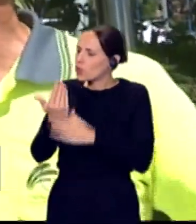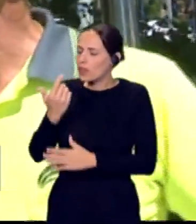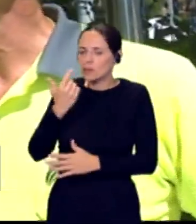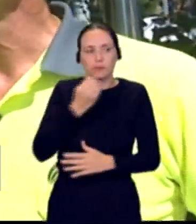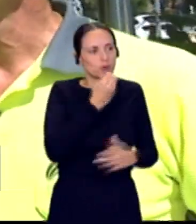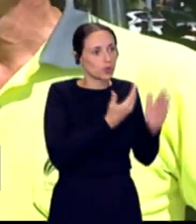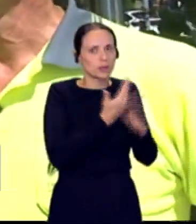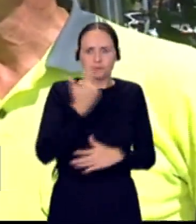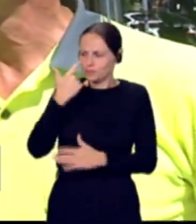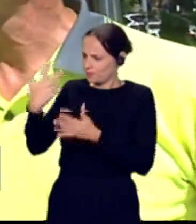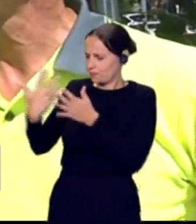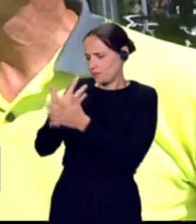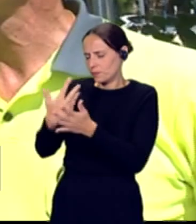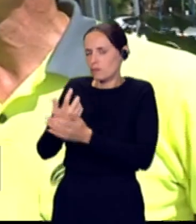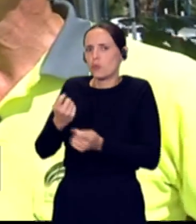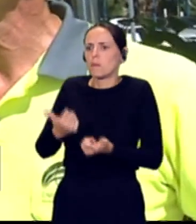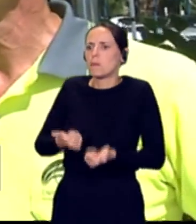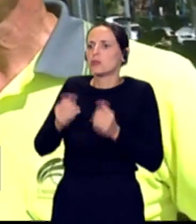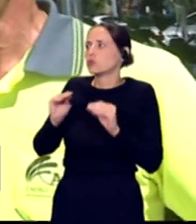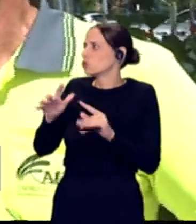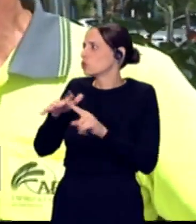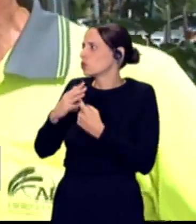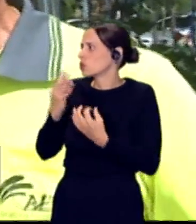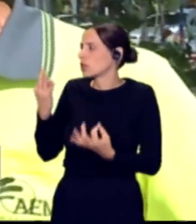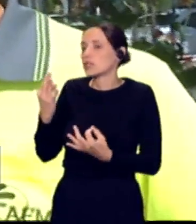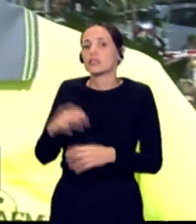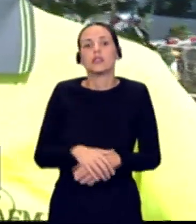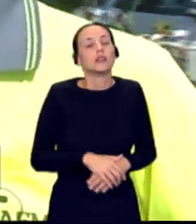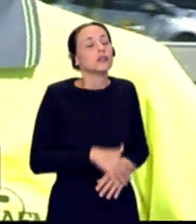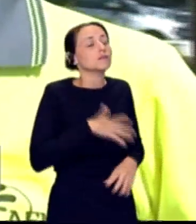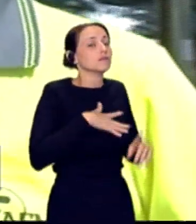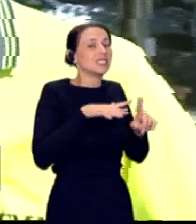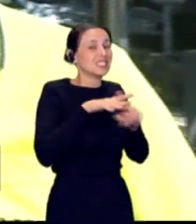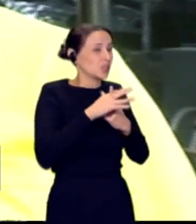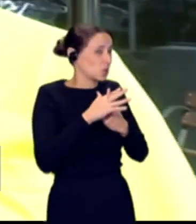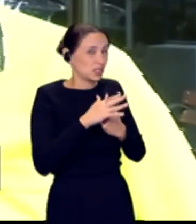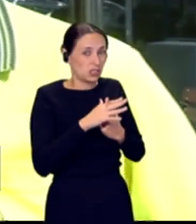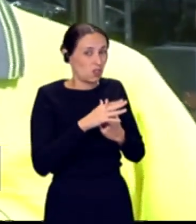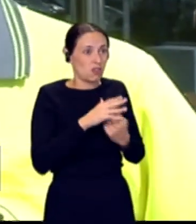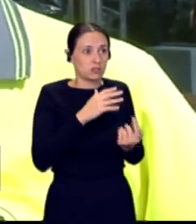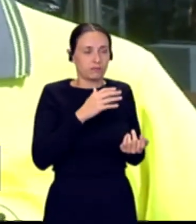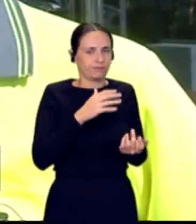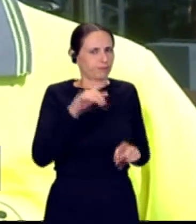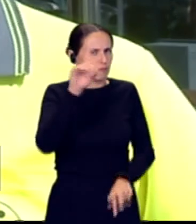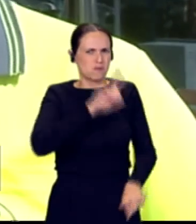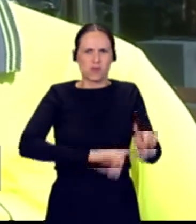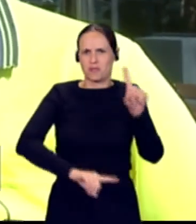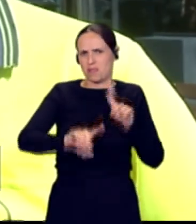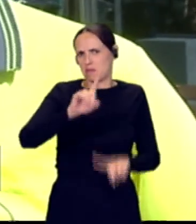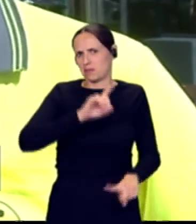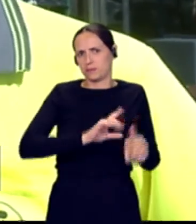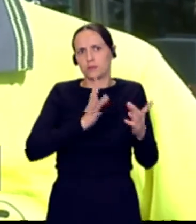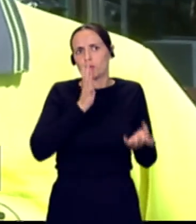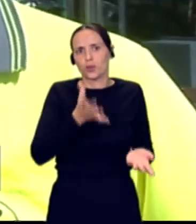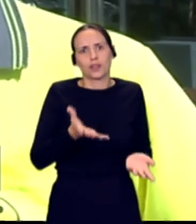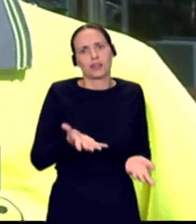cuéntame, desarrollame un poco más qué situación están viviendo. Estamos viviendo una situación muy problemática porque no